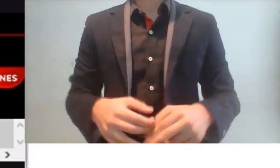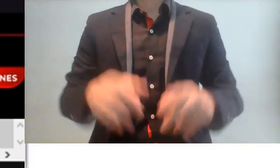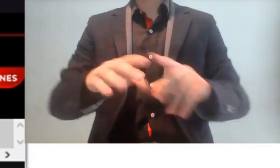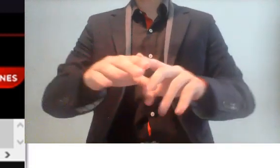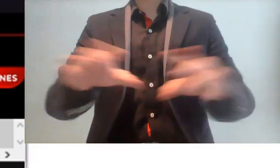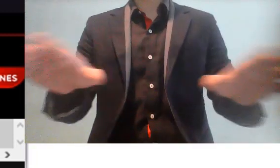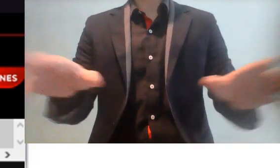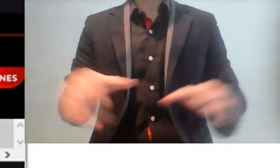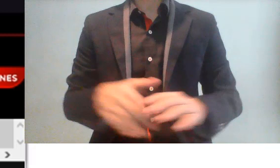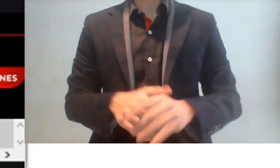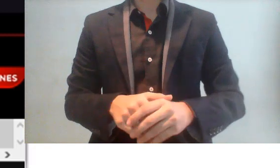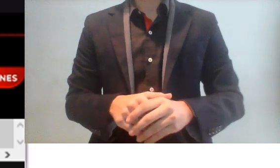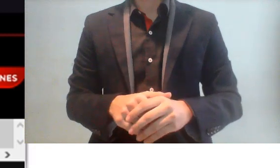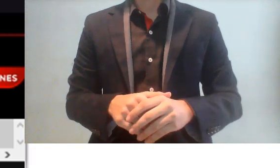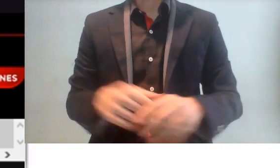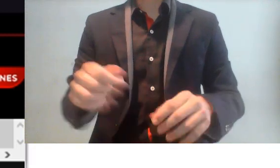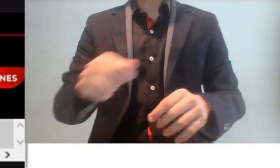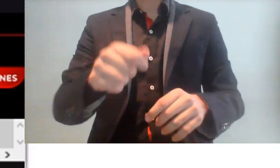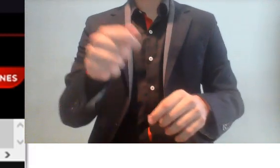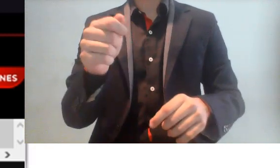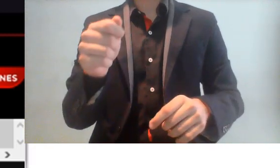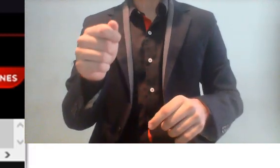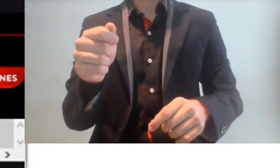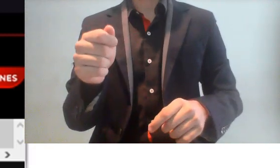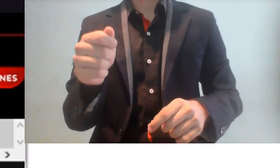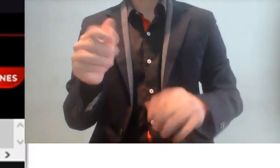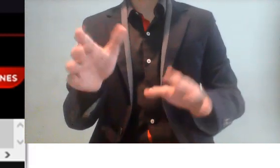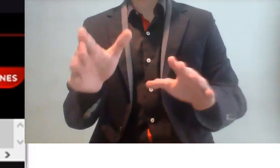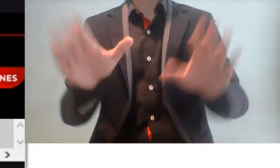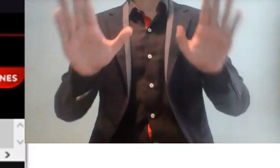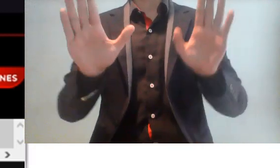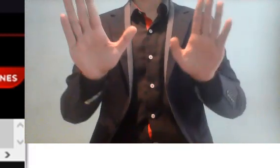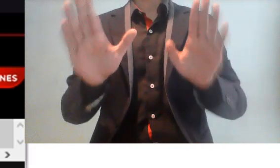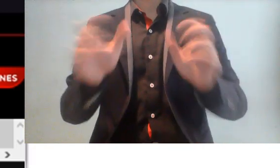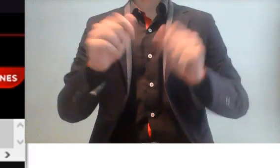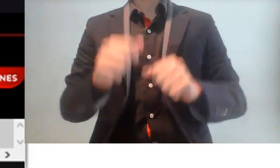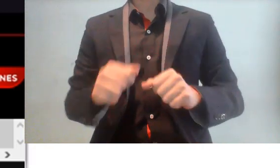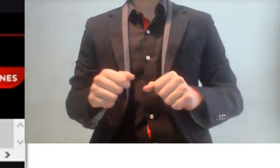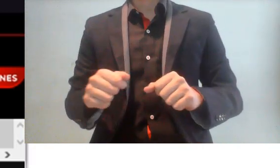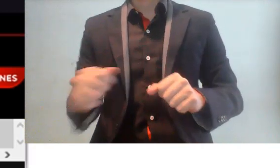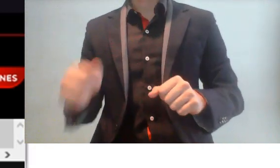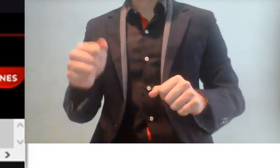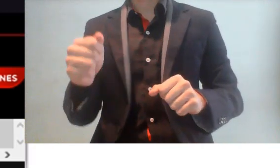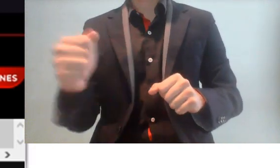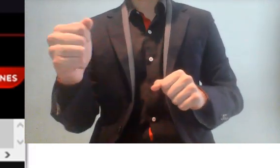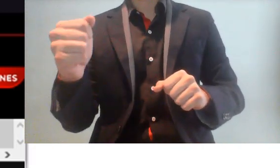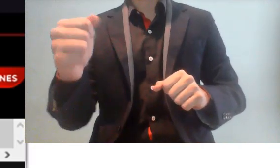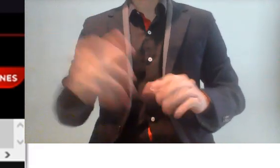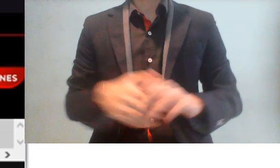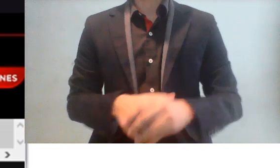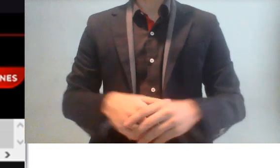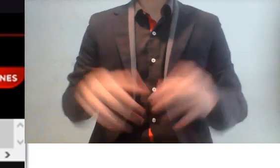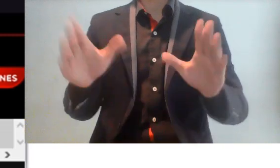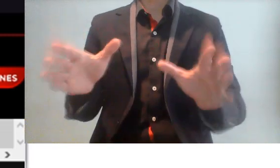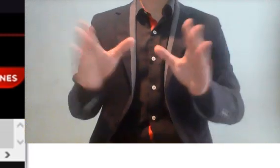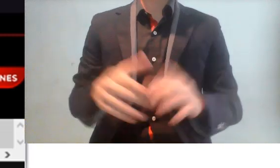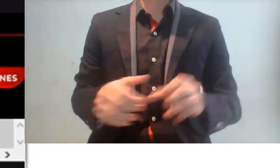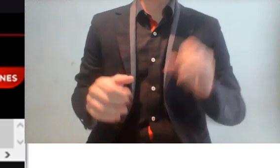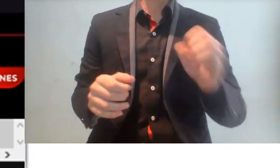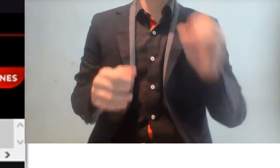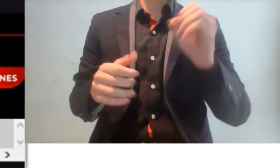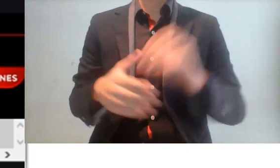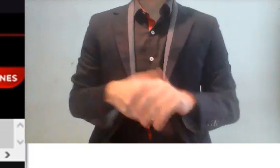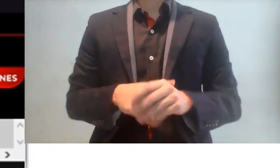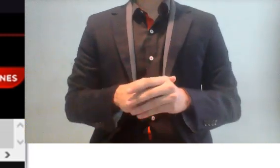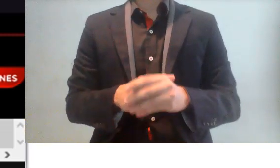priistas, porque ellos viven en otro planeta. Ellos piensan, ellos dicen, no, no, no, los fideicomisos son para la gente pobre, los fideicomisos